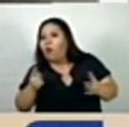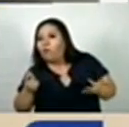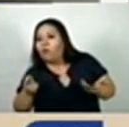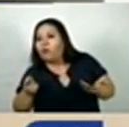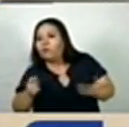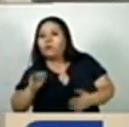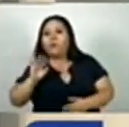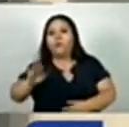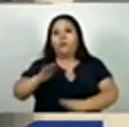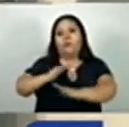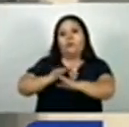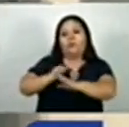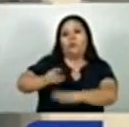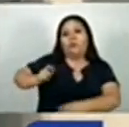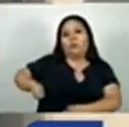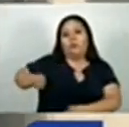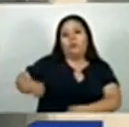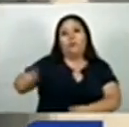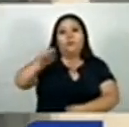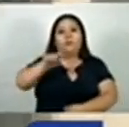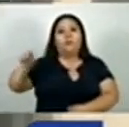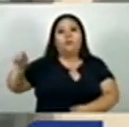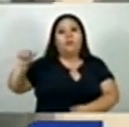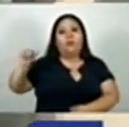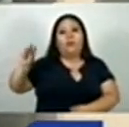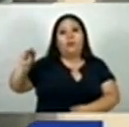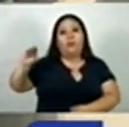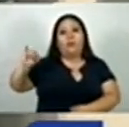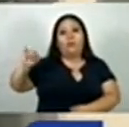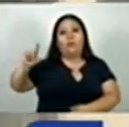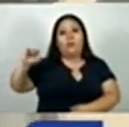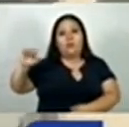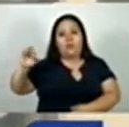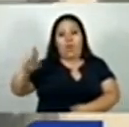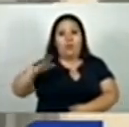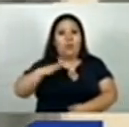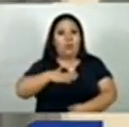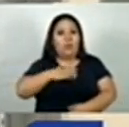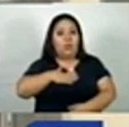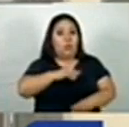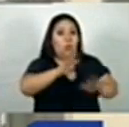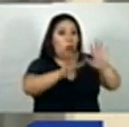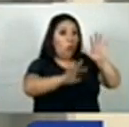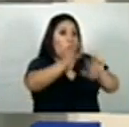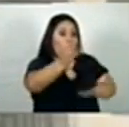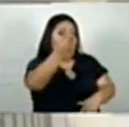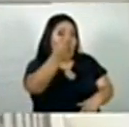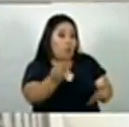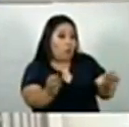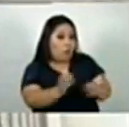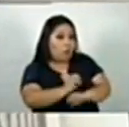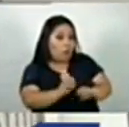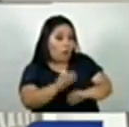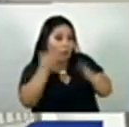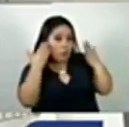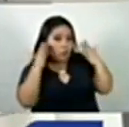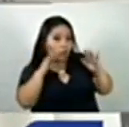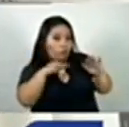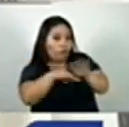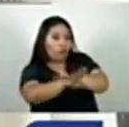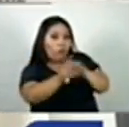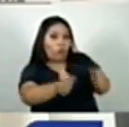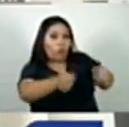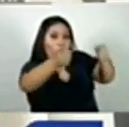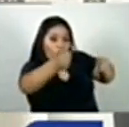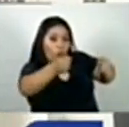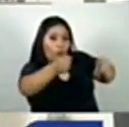Su abogado defensor Amílcar Cardona dice que tiene 90 días de no saber nada de Calixto Mejía, quien se encuentra recluido en el centro